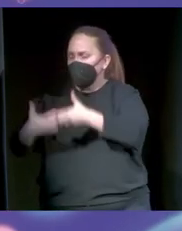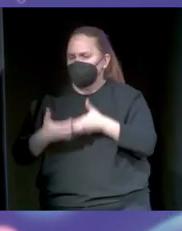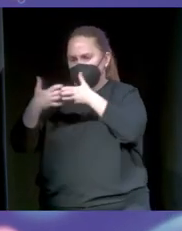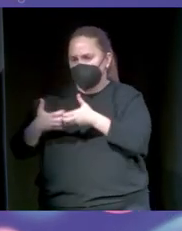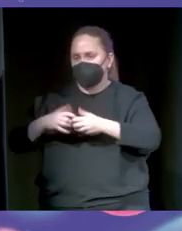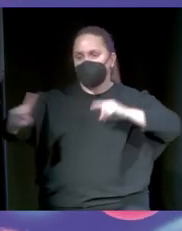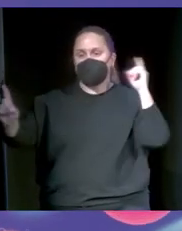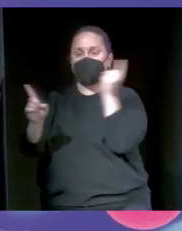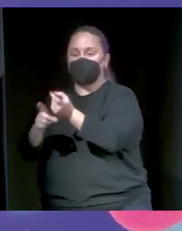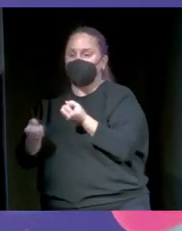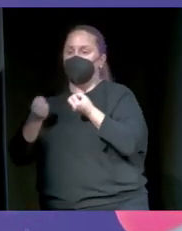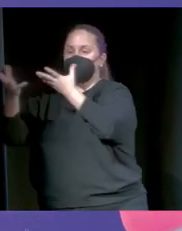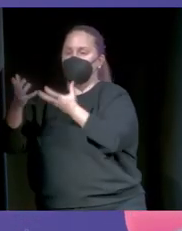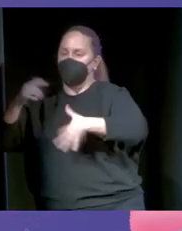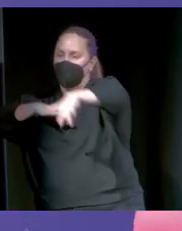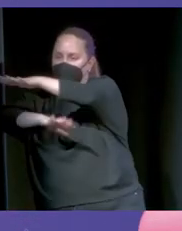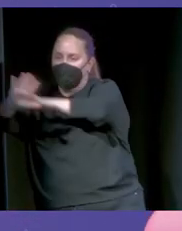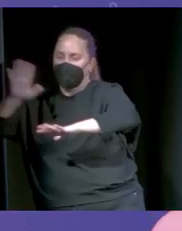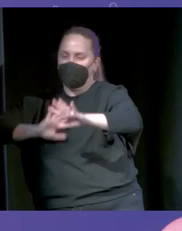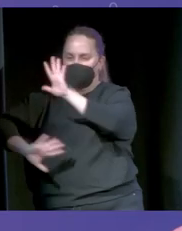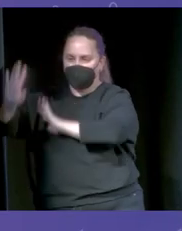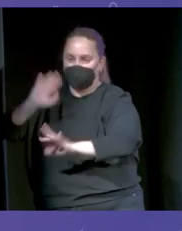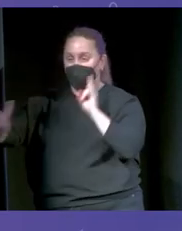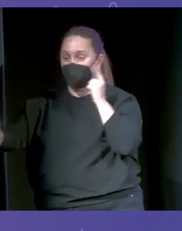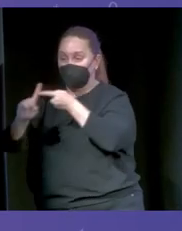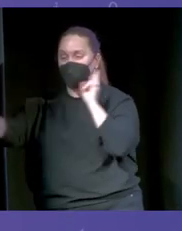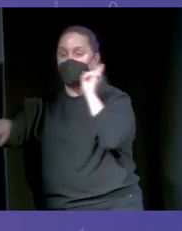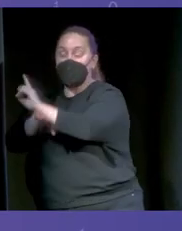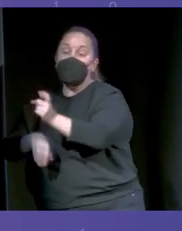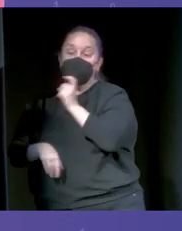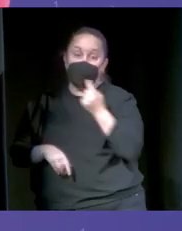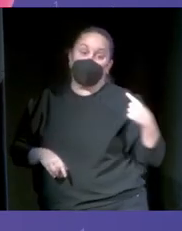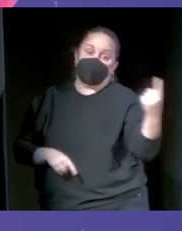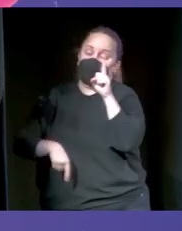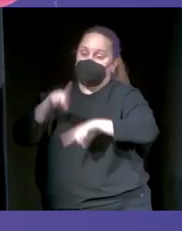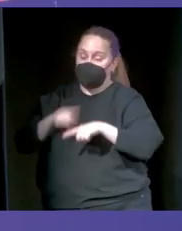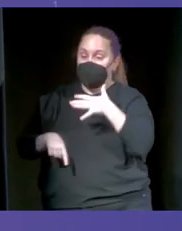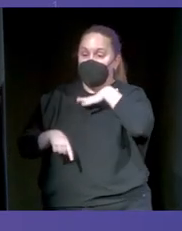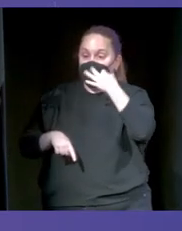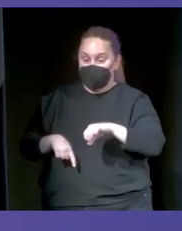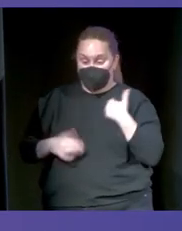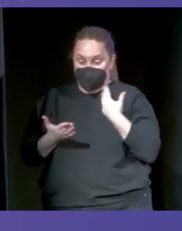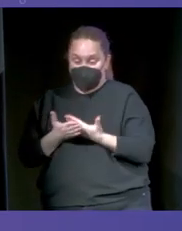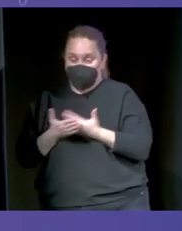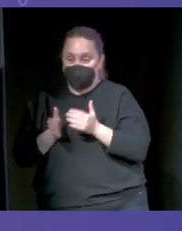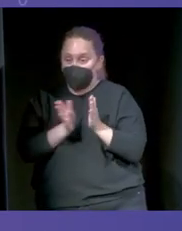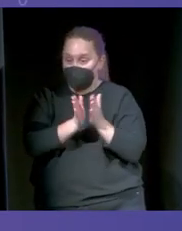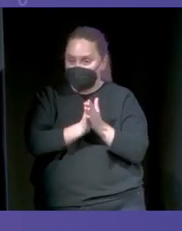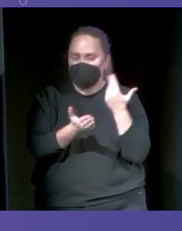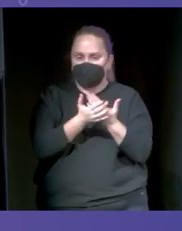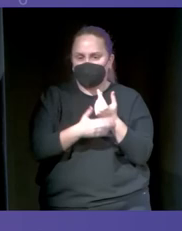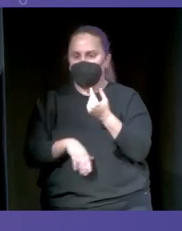contra la desinformación. ¿Cómo? Cada uno como pueda. Algunos sencillamente compartiendo las verificaciones de los compañeros.